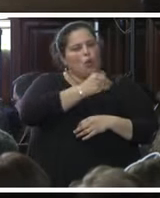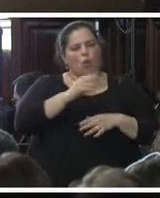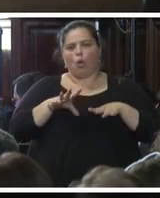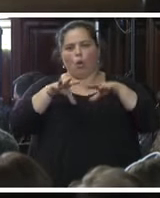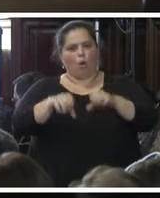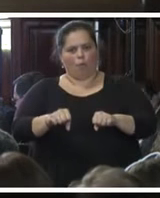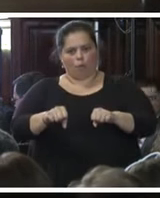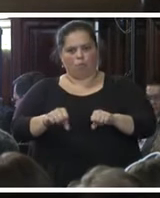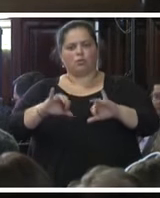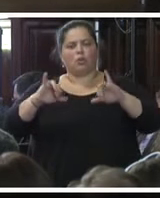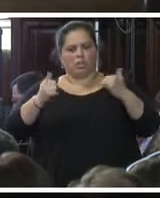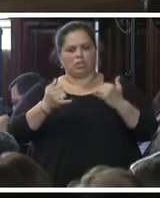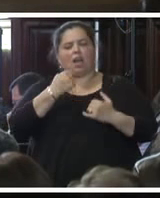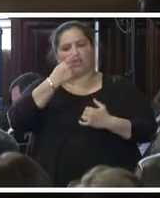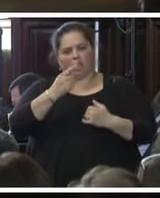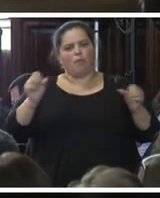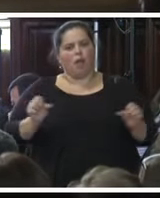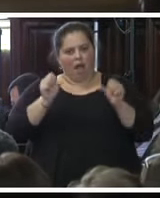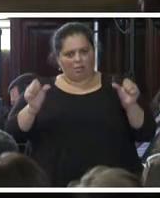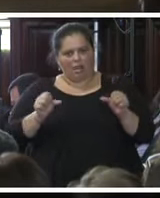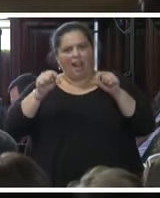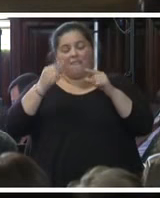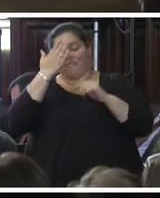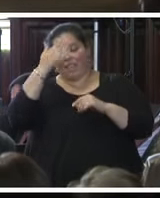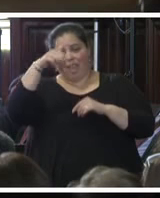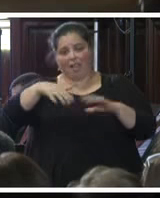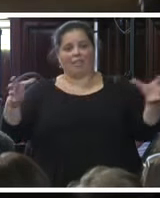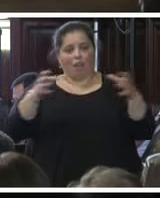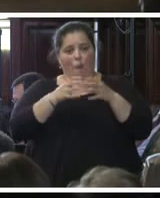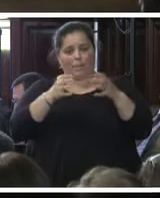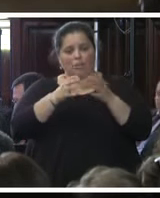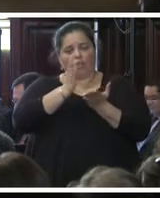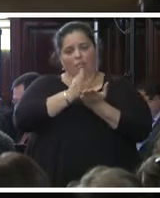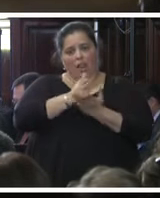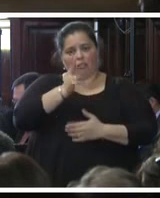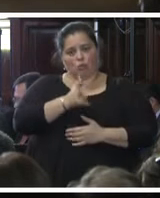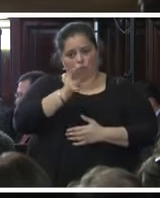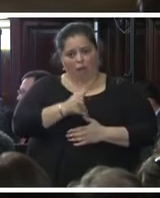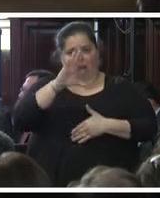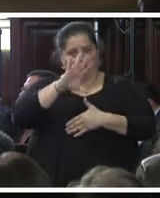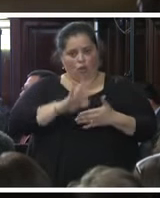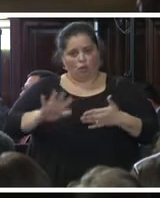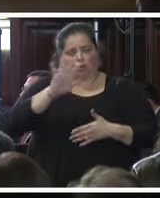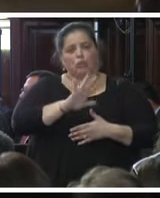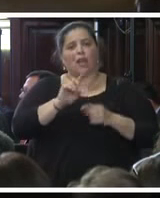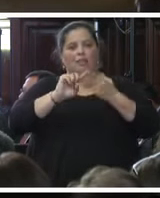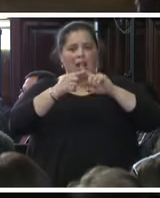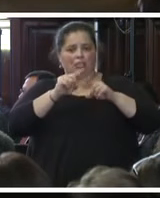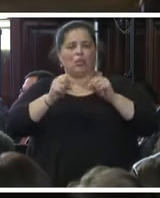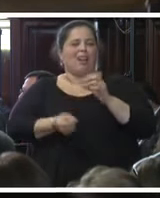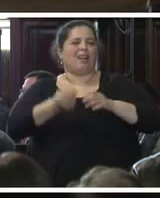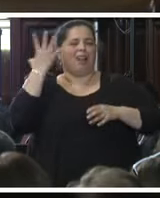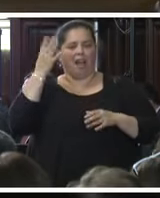adquiridos ante esta Comisión Interamericana de Derechos Humanos en relación al gravísimo caso